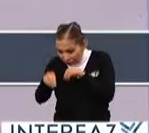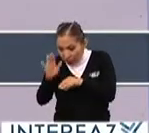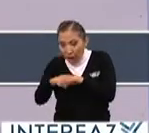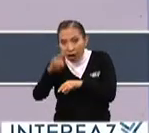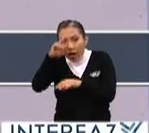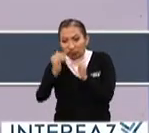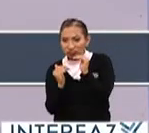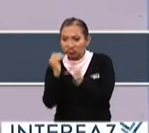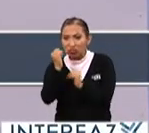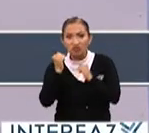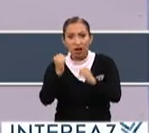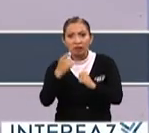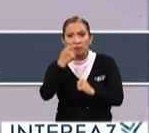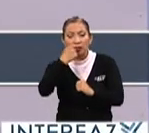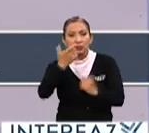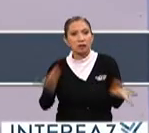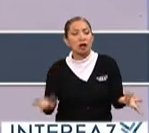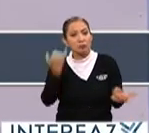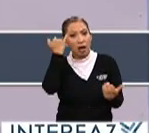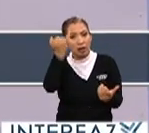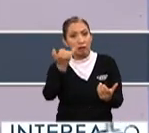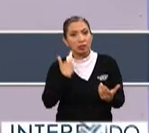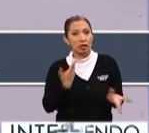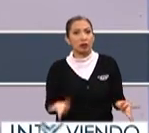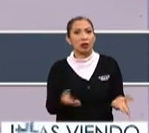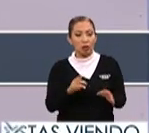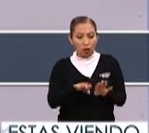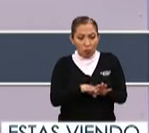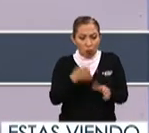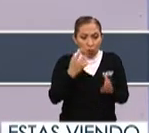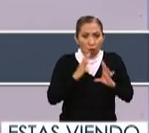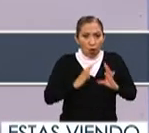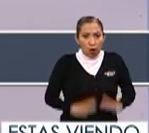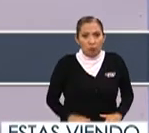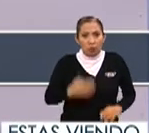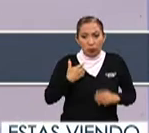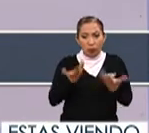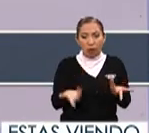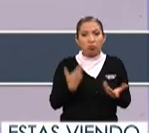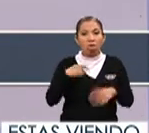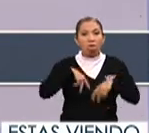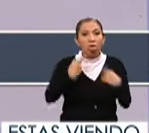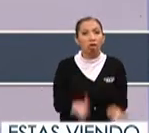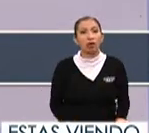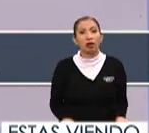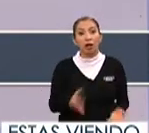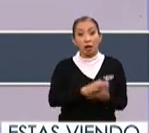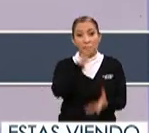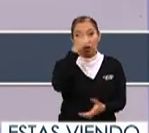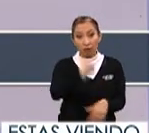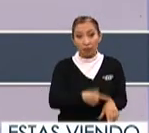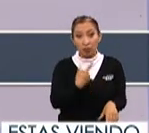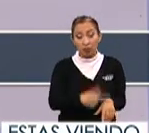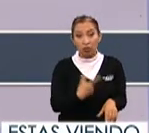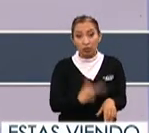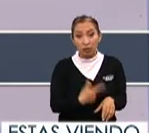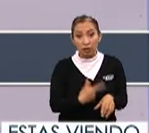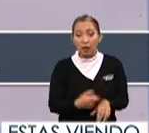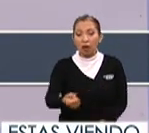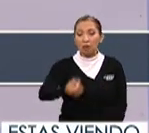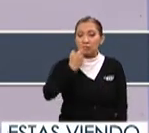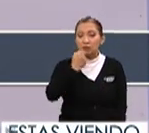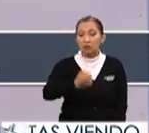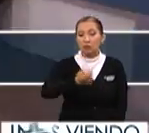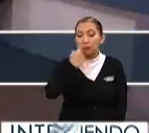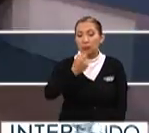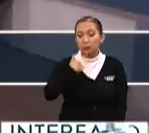no los cuidamos pues realmente nos estamos quedando sin armas que son muy importantes para tratar la mayoría de las enfermedades que se ven